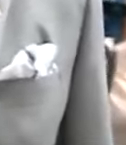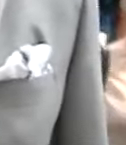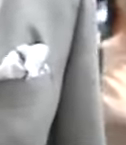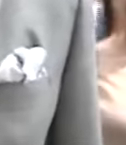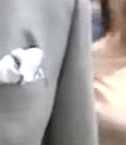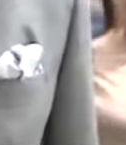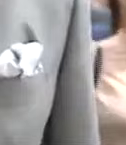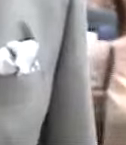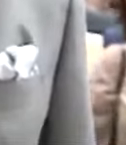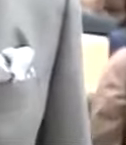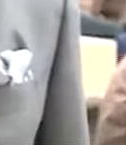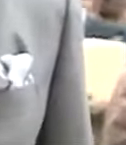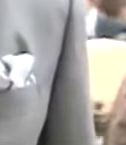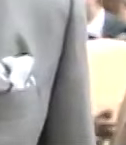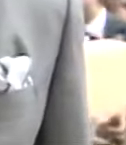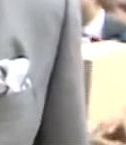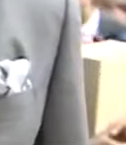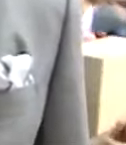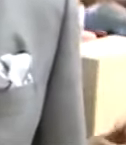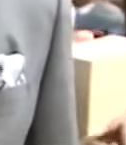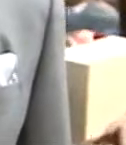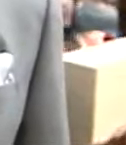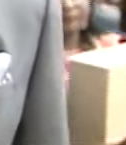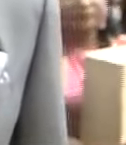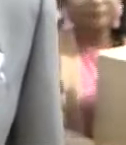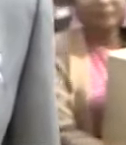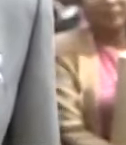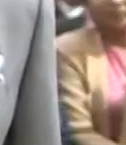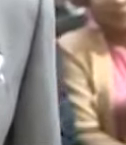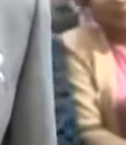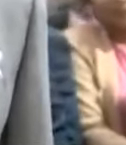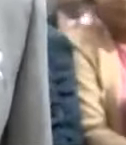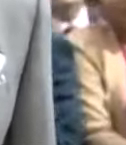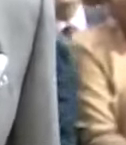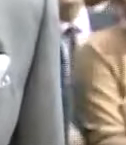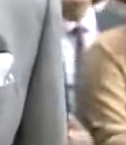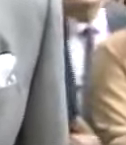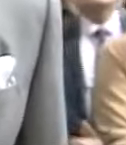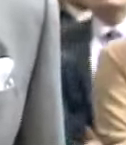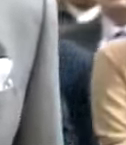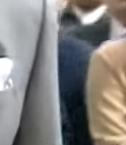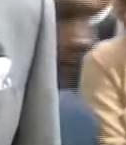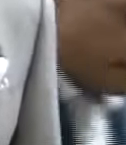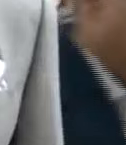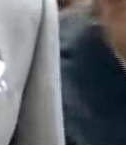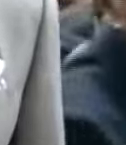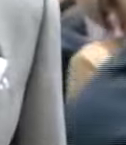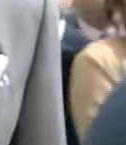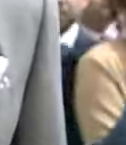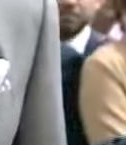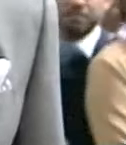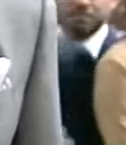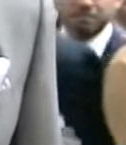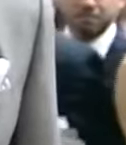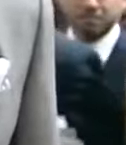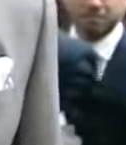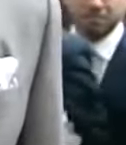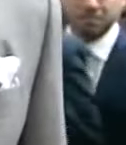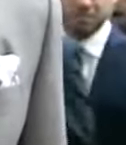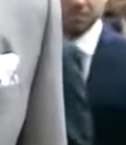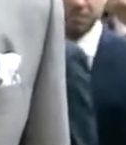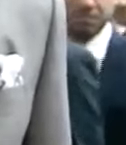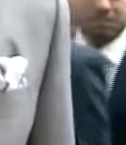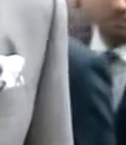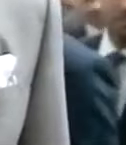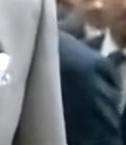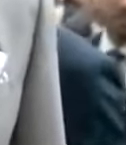embates del dolor, los embates de la ignominia. Queremos decirles que